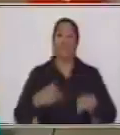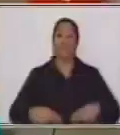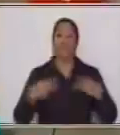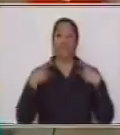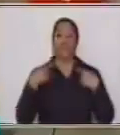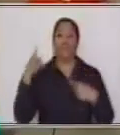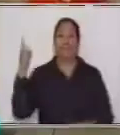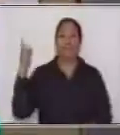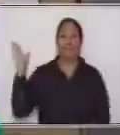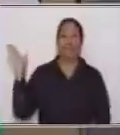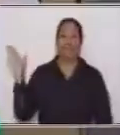en Con este cartel.